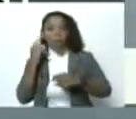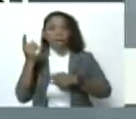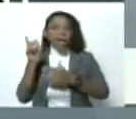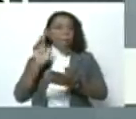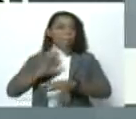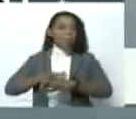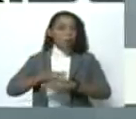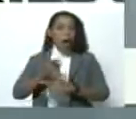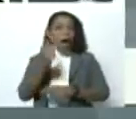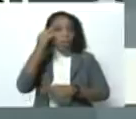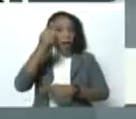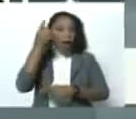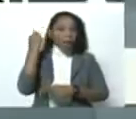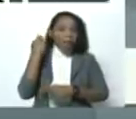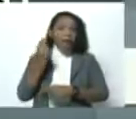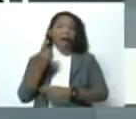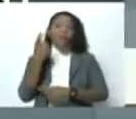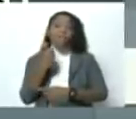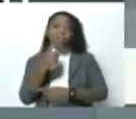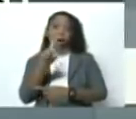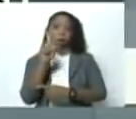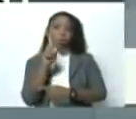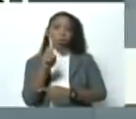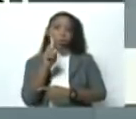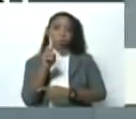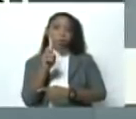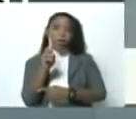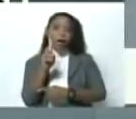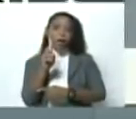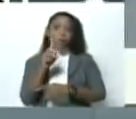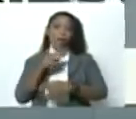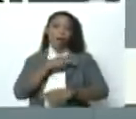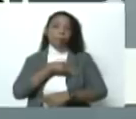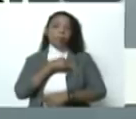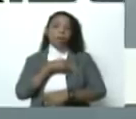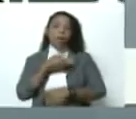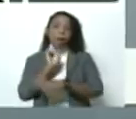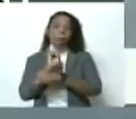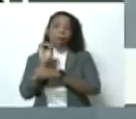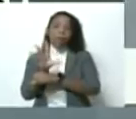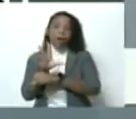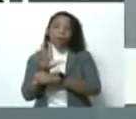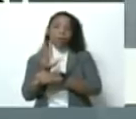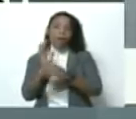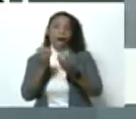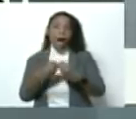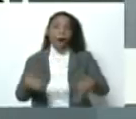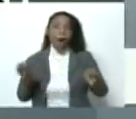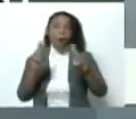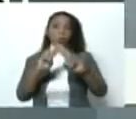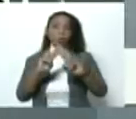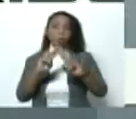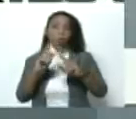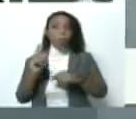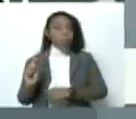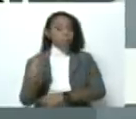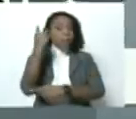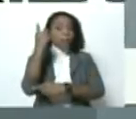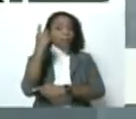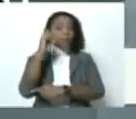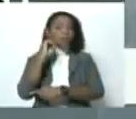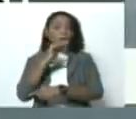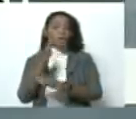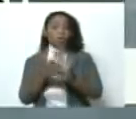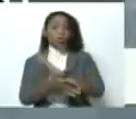presentaron el día de ayer y la que faltaría, que es una de la misión que han mandado las Naciones Unidas. Por primera vez en la historia se tiene